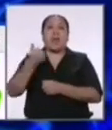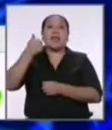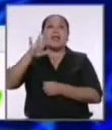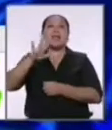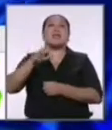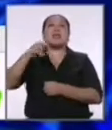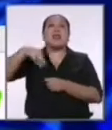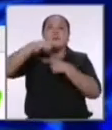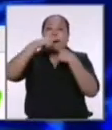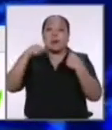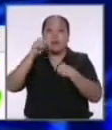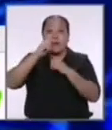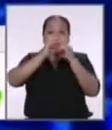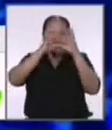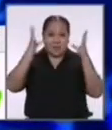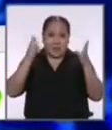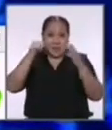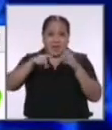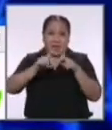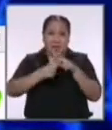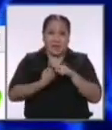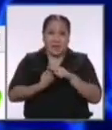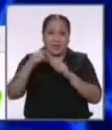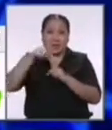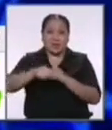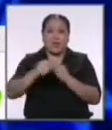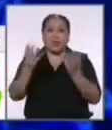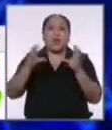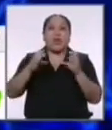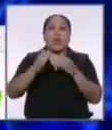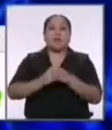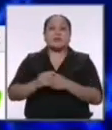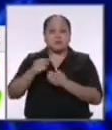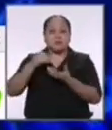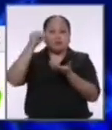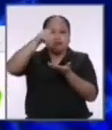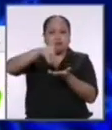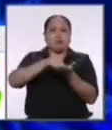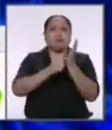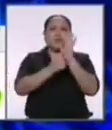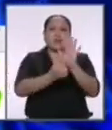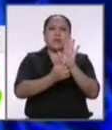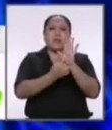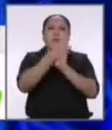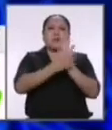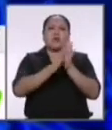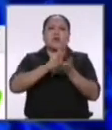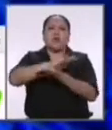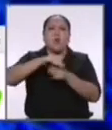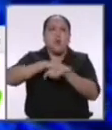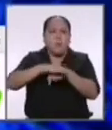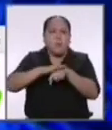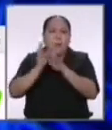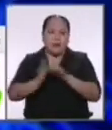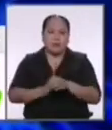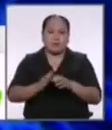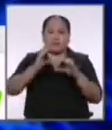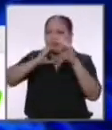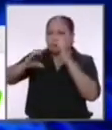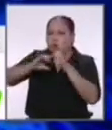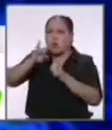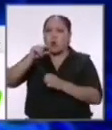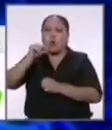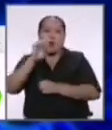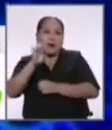reinicio del año escolar presentamos un plan muy concreto que incluía entre otras cosas por ejemplo el diálogo previo entre UGEL